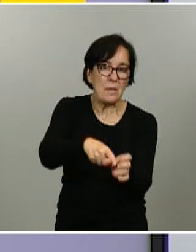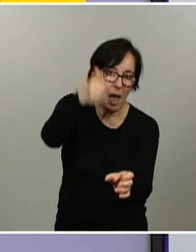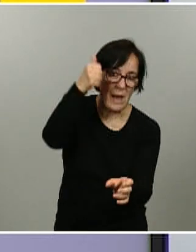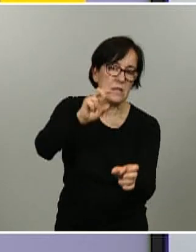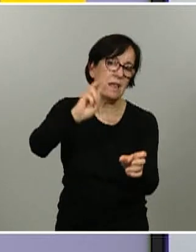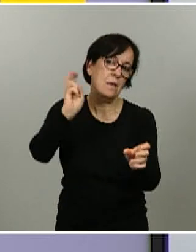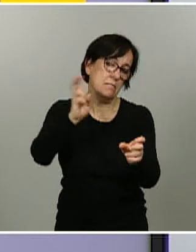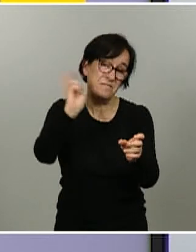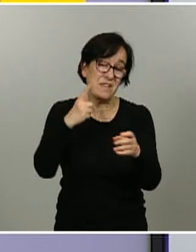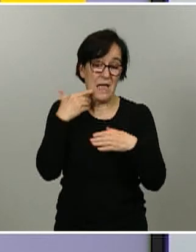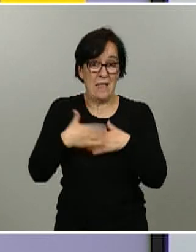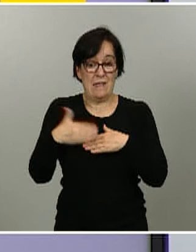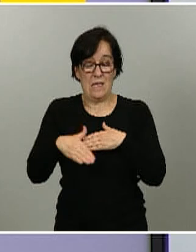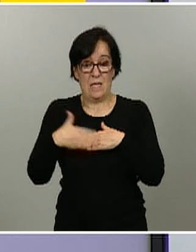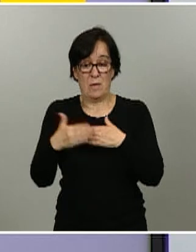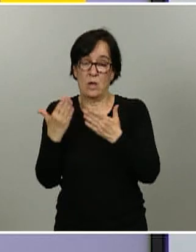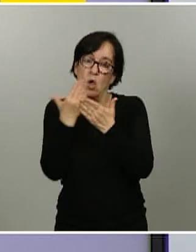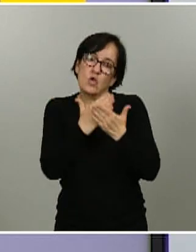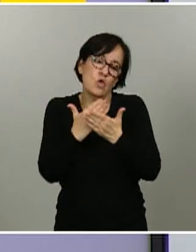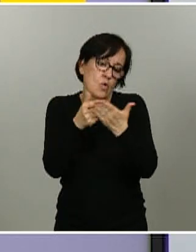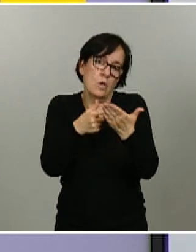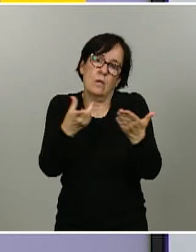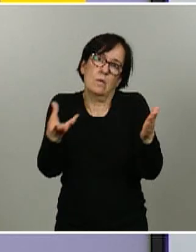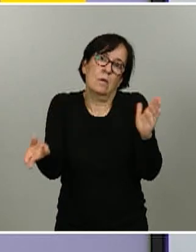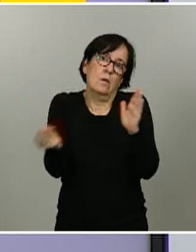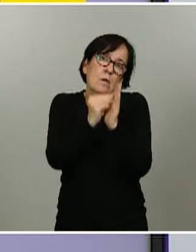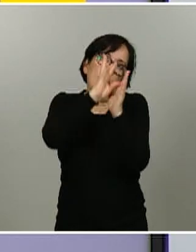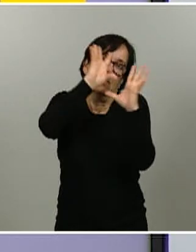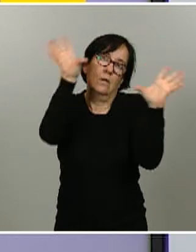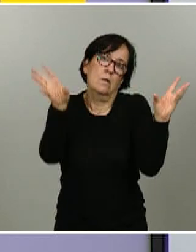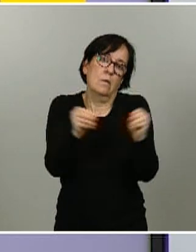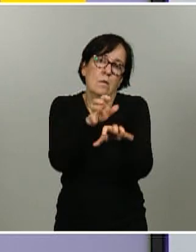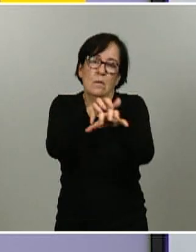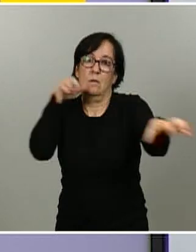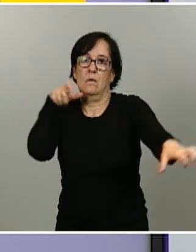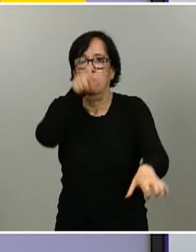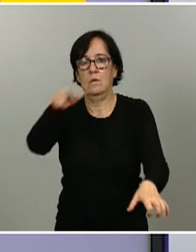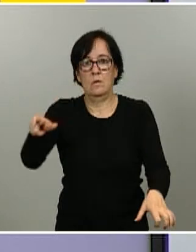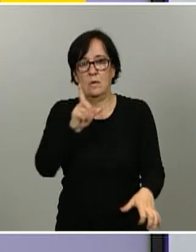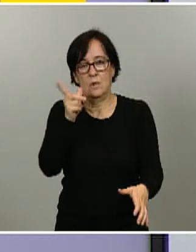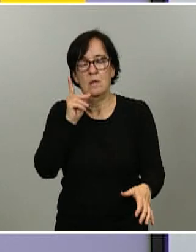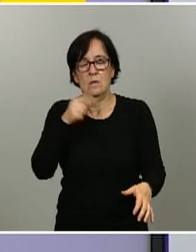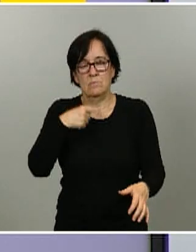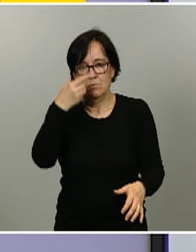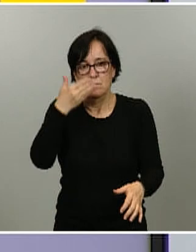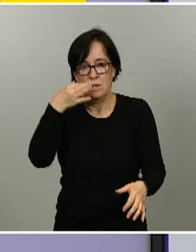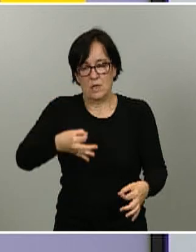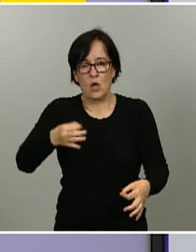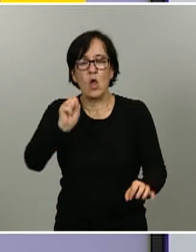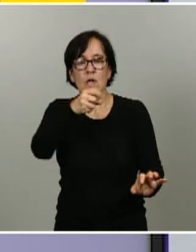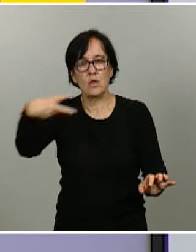las limitaciones que tiene un estudio que no incluye al global de la población estamos bastante seguros de que nuestros resultados son